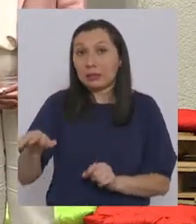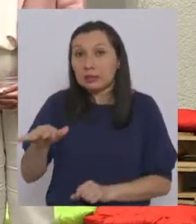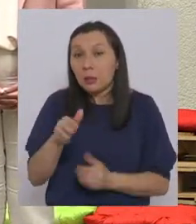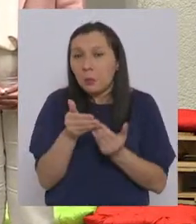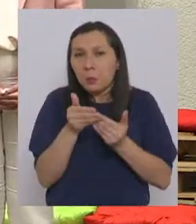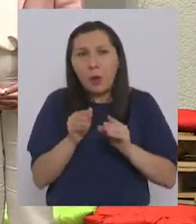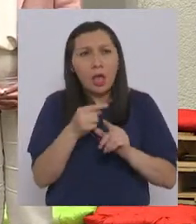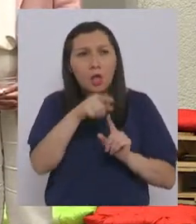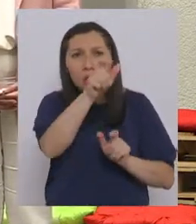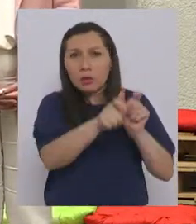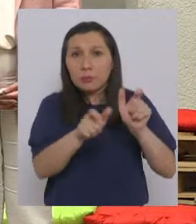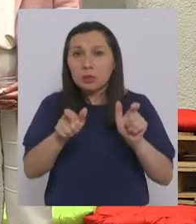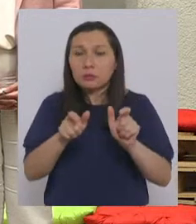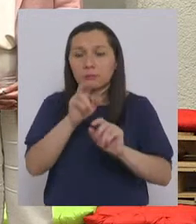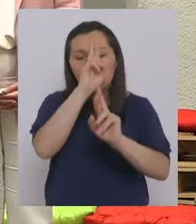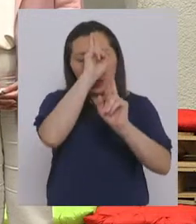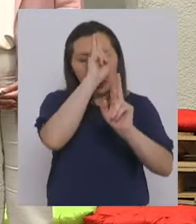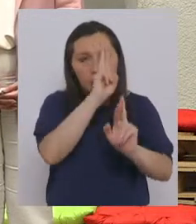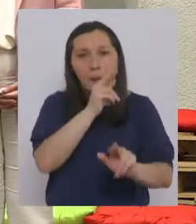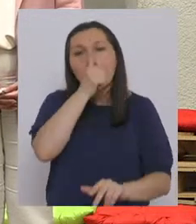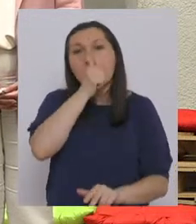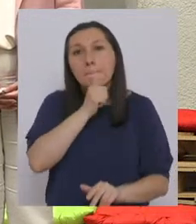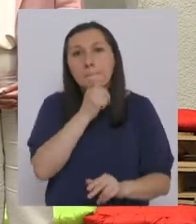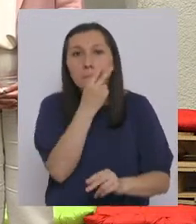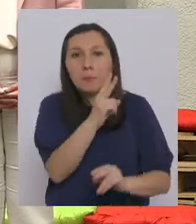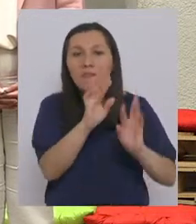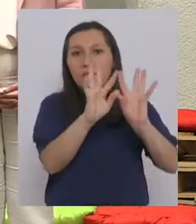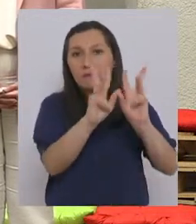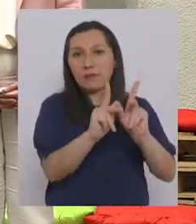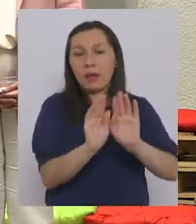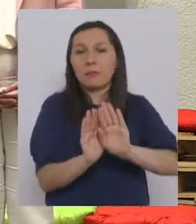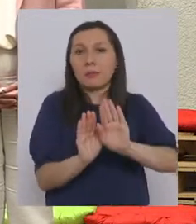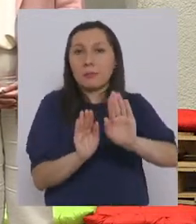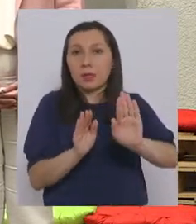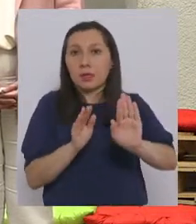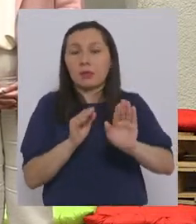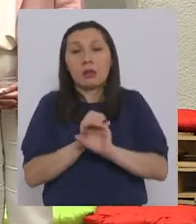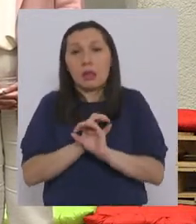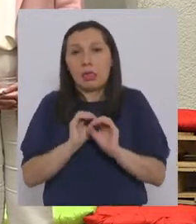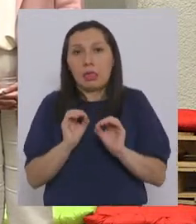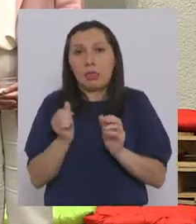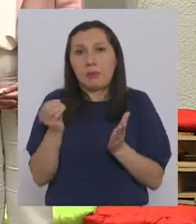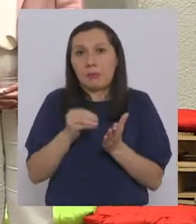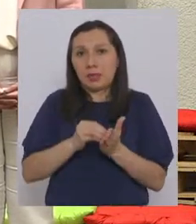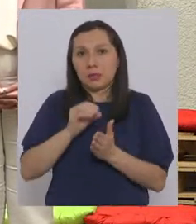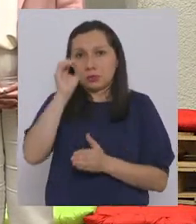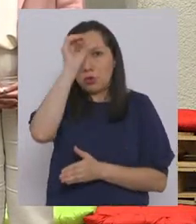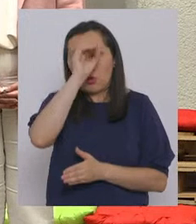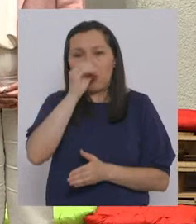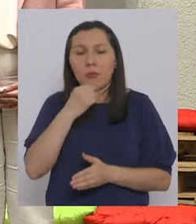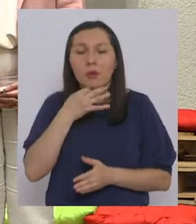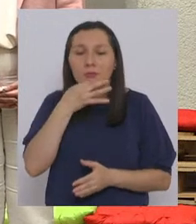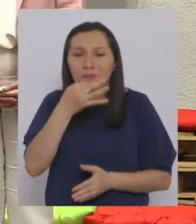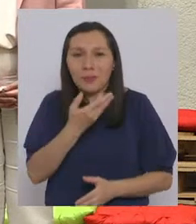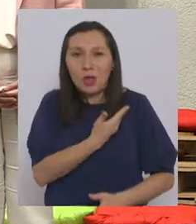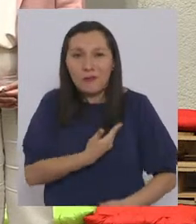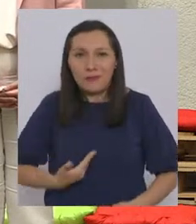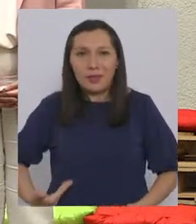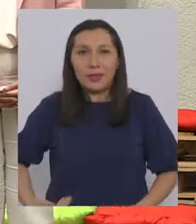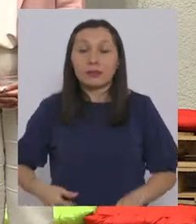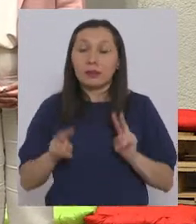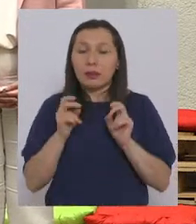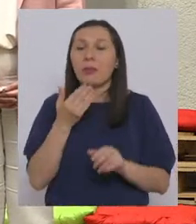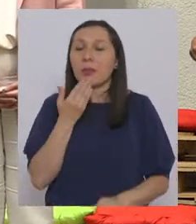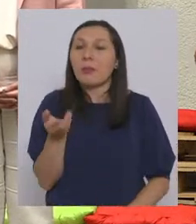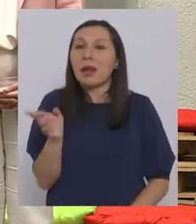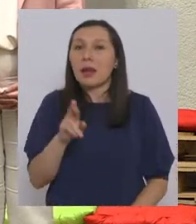o cualquier otro nosotros vamos a respetar la privacidad de su familia y no tenemos más comentarios como gobierno al respecto pero también quiero